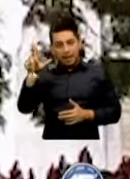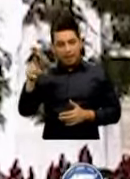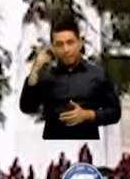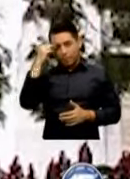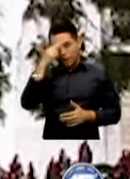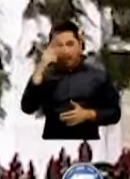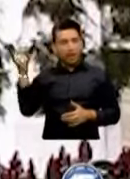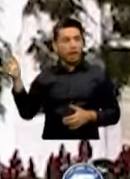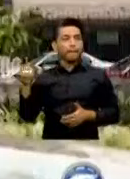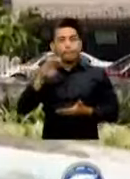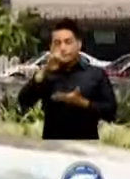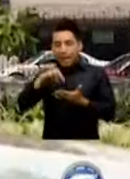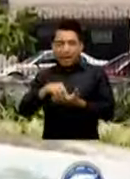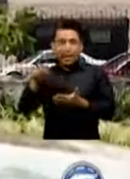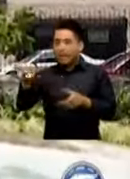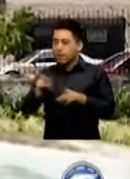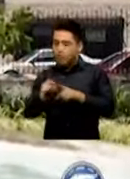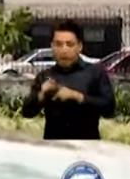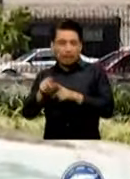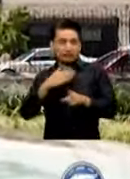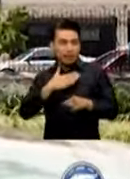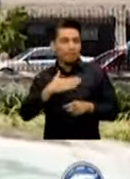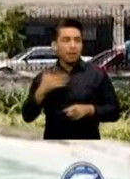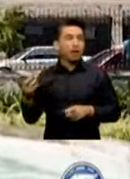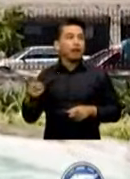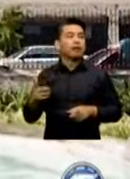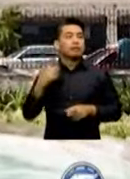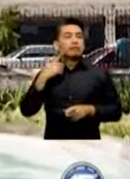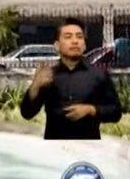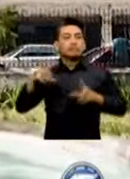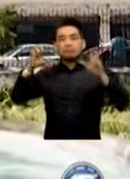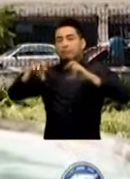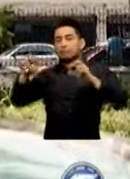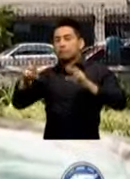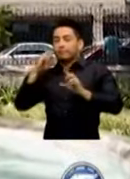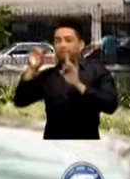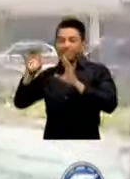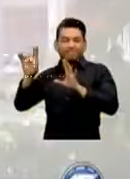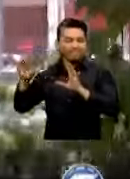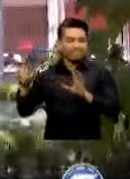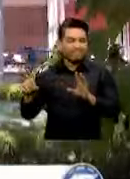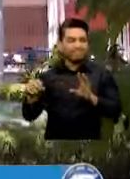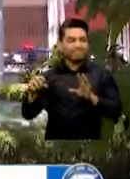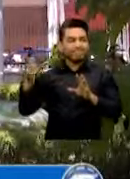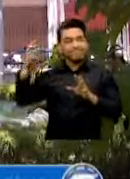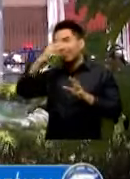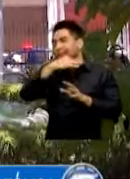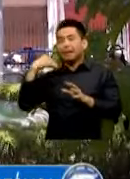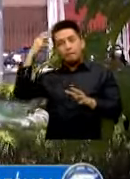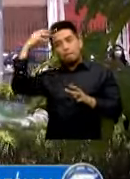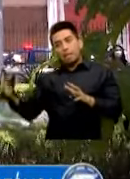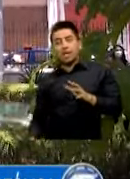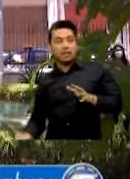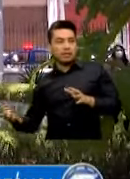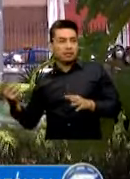En El Parque Con El Mismo Nombre Sufrió Daños Por Parte De Personas Desconocidas Que Le Quitaron La Cabeza Uno De